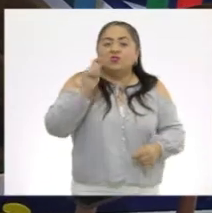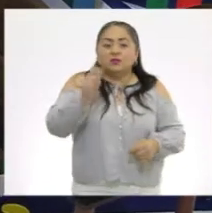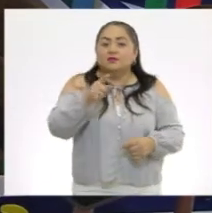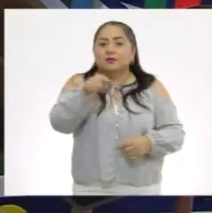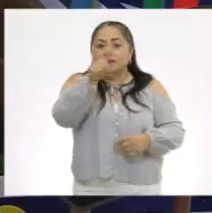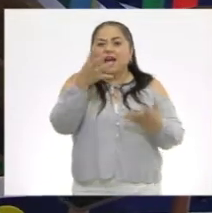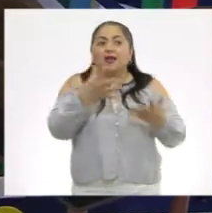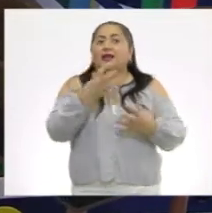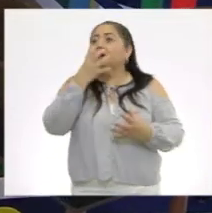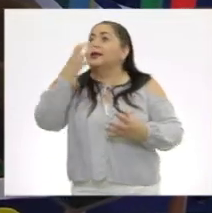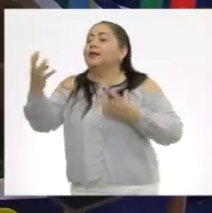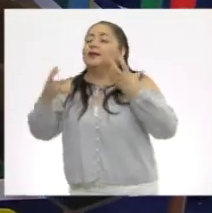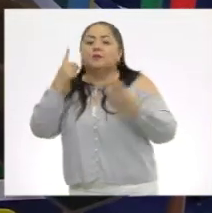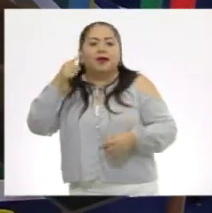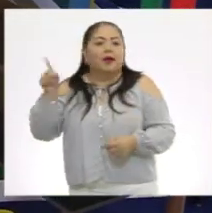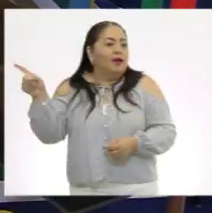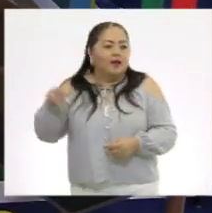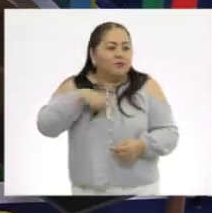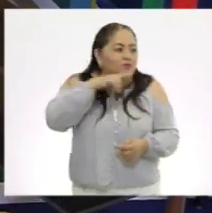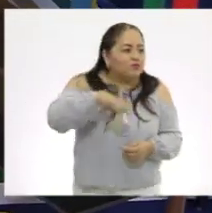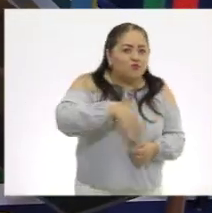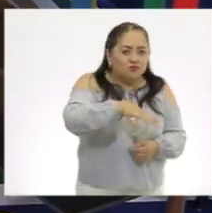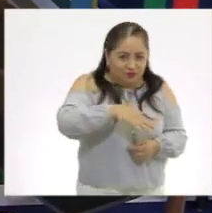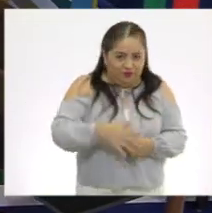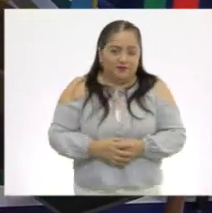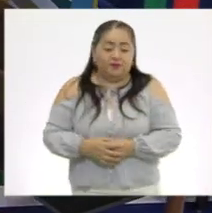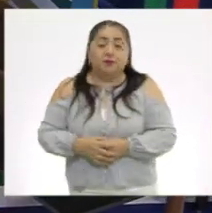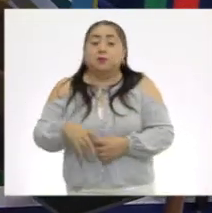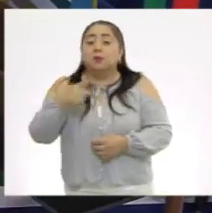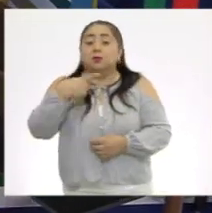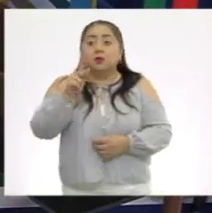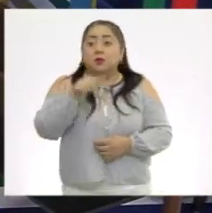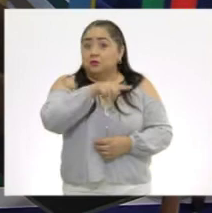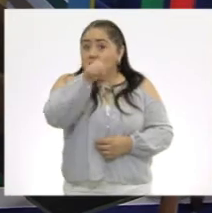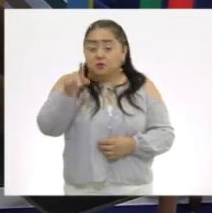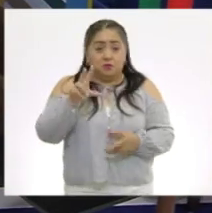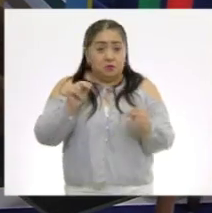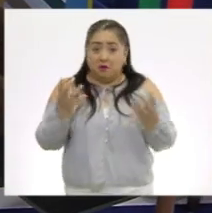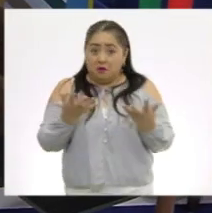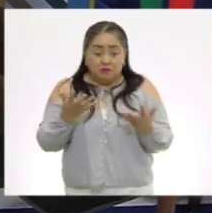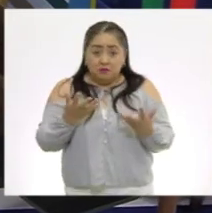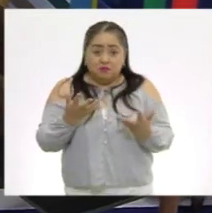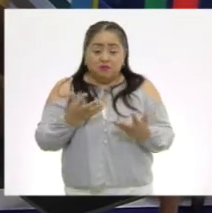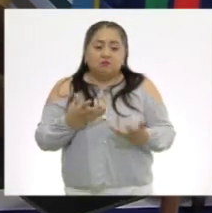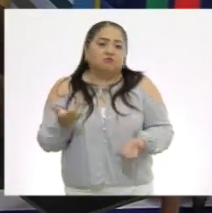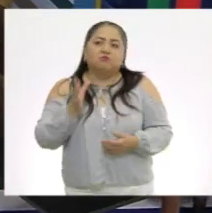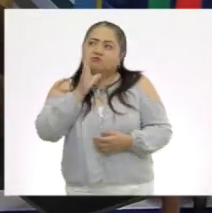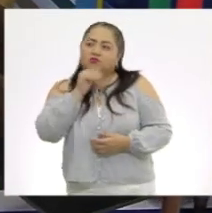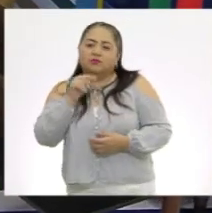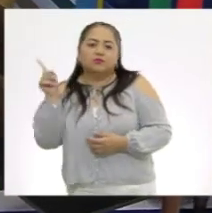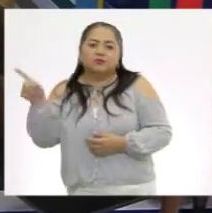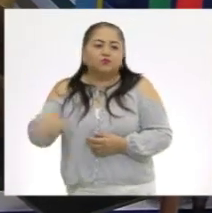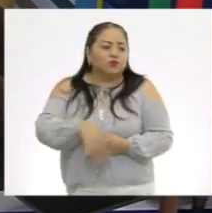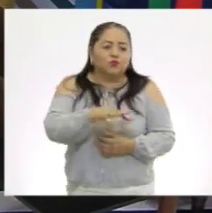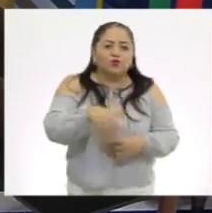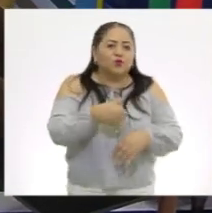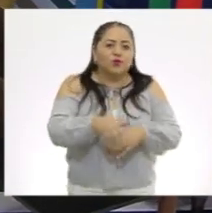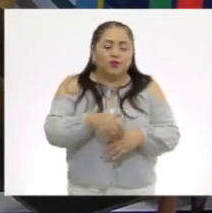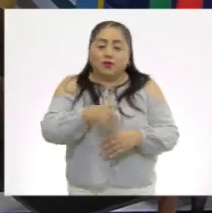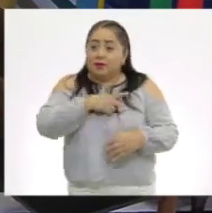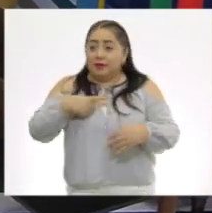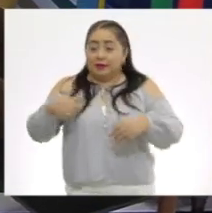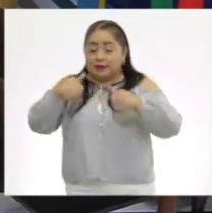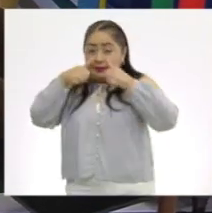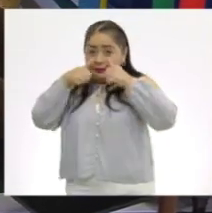gritarlo para que él pueda encontrarlo. Pero si ellos no lo hacen y ellas lo hacen, pues tú no vas a poder hacerlo. Así que muy